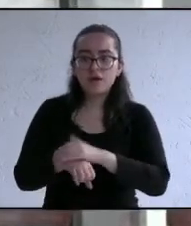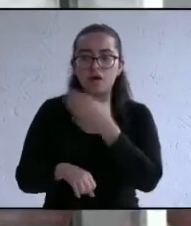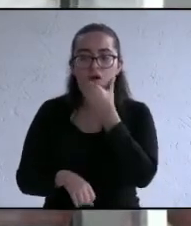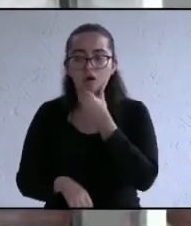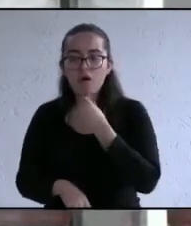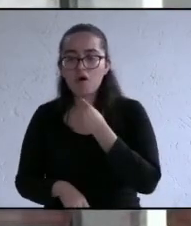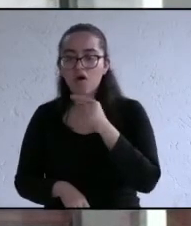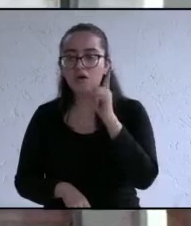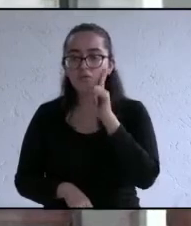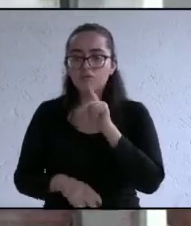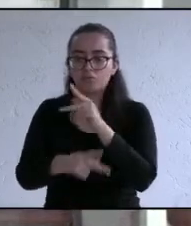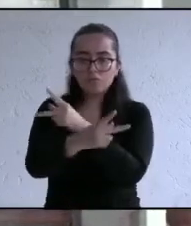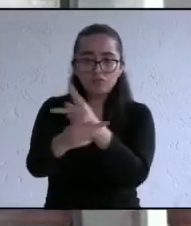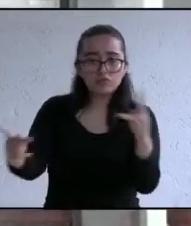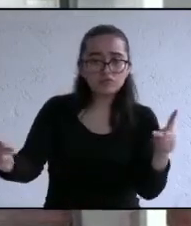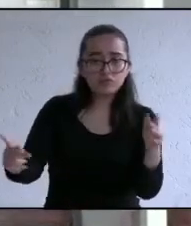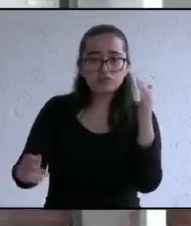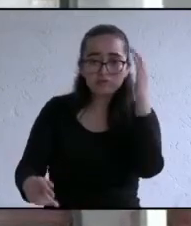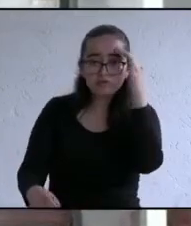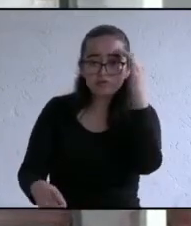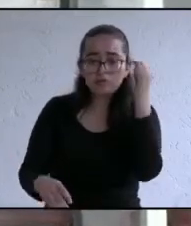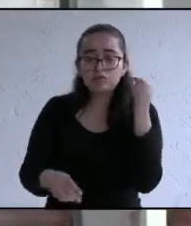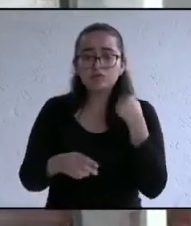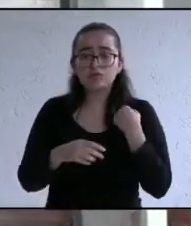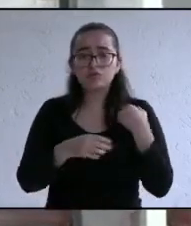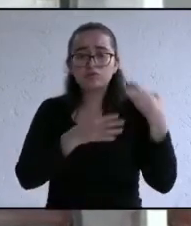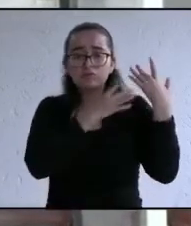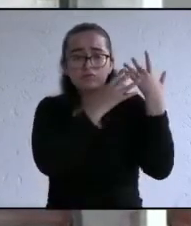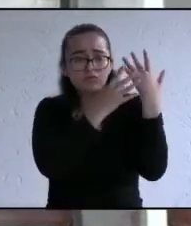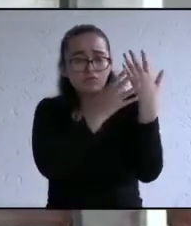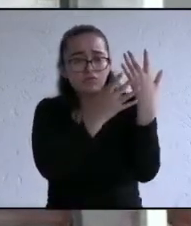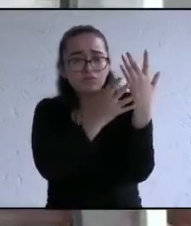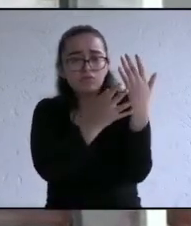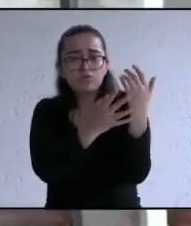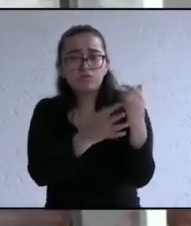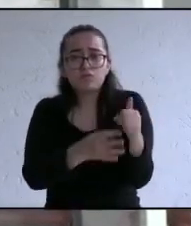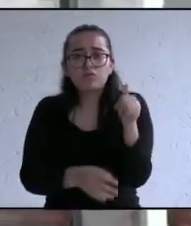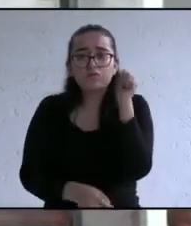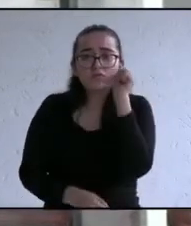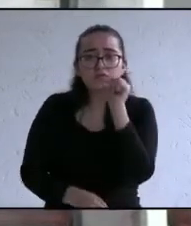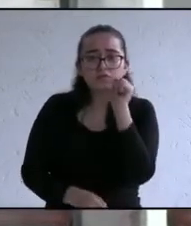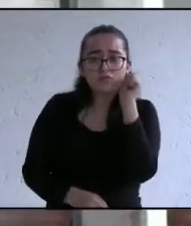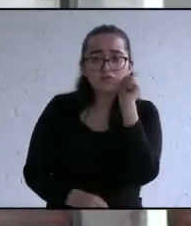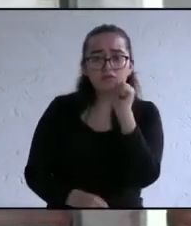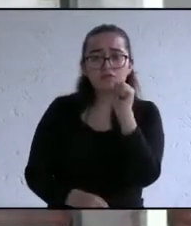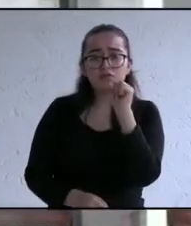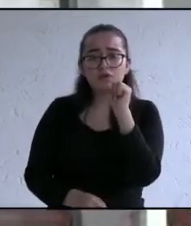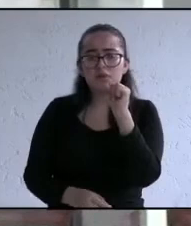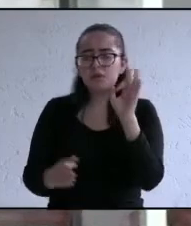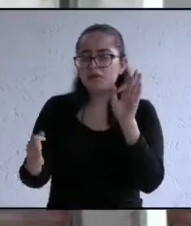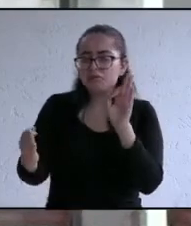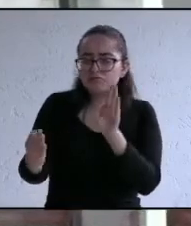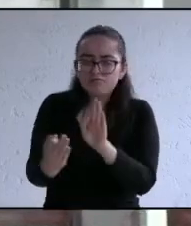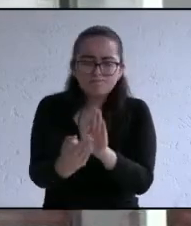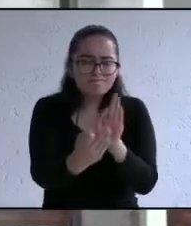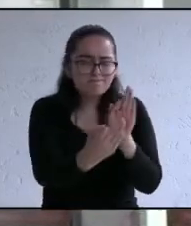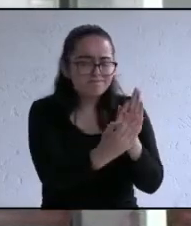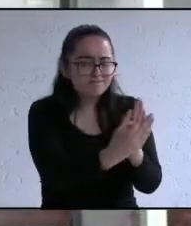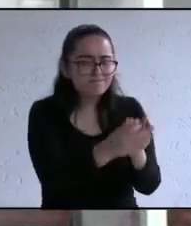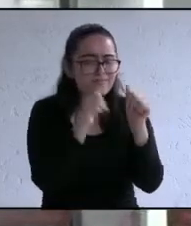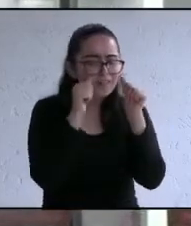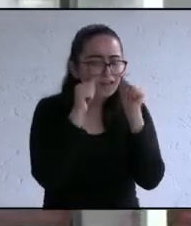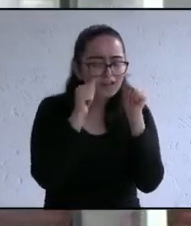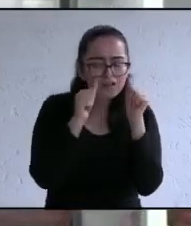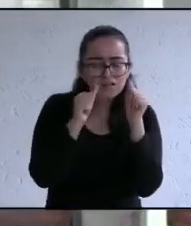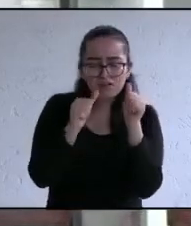ustedes conocen mi trayectoria saben que soy una persona que siempre he estado cerca de las causas más necesitadas